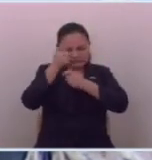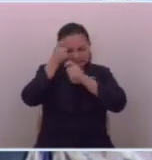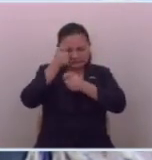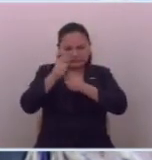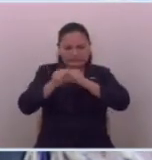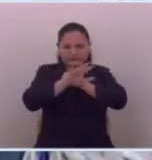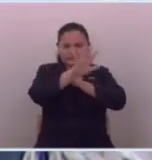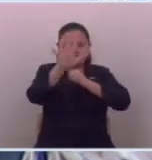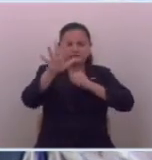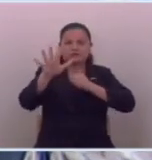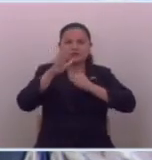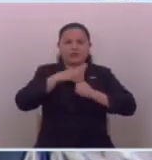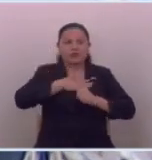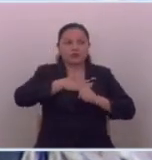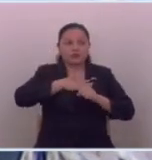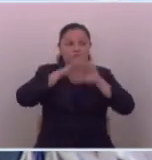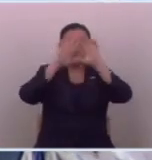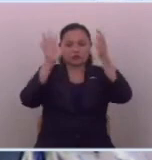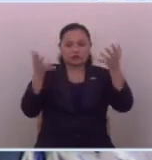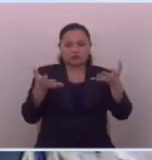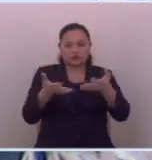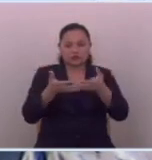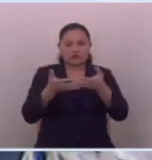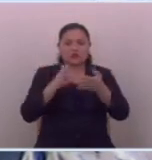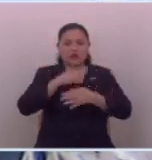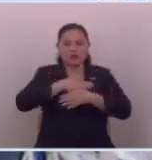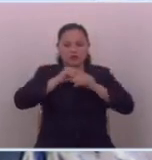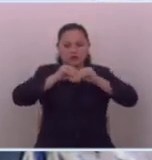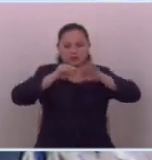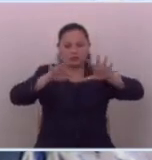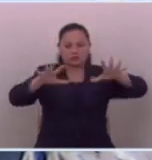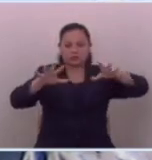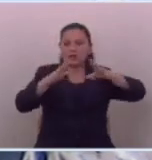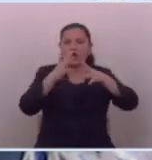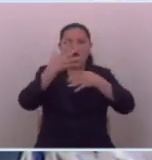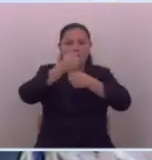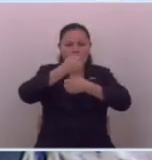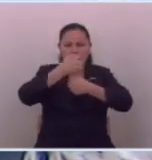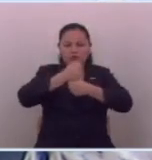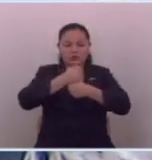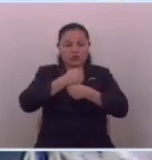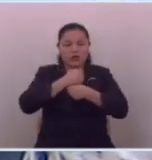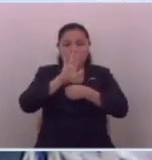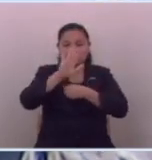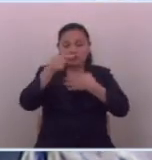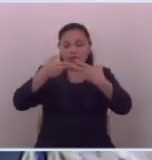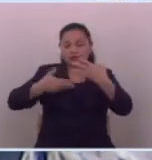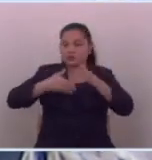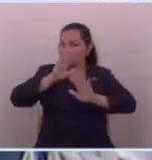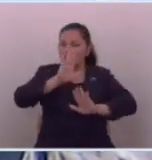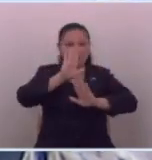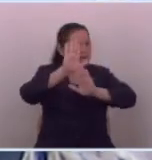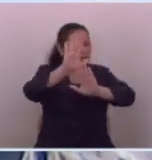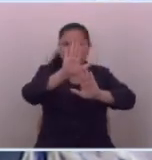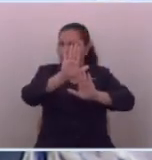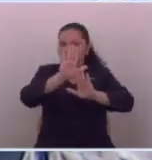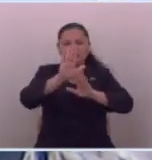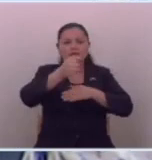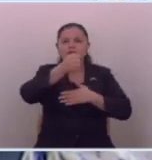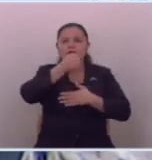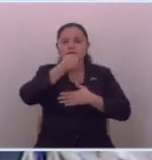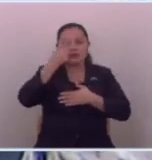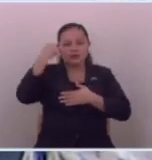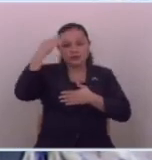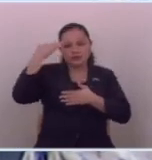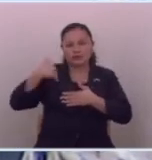traspasado nuestras fronteras en torno a la violación recurrente de los derechos de los periodistas y las